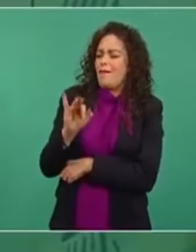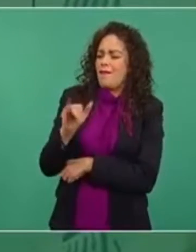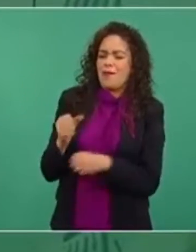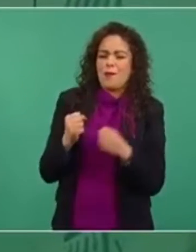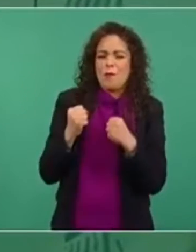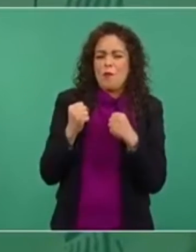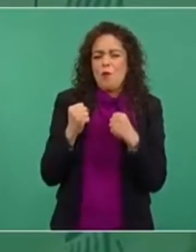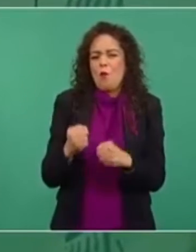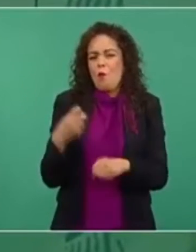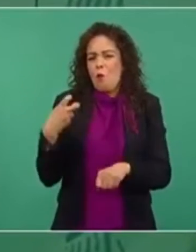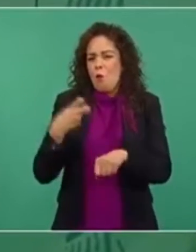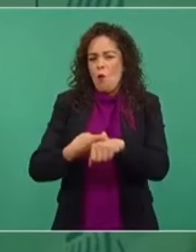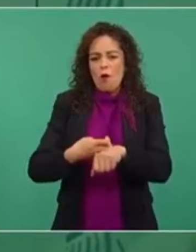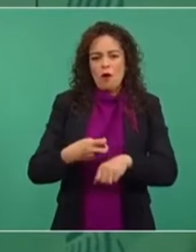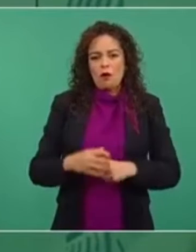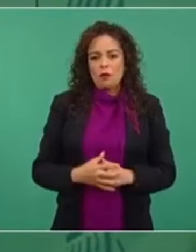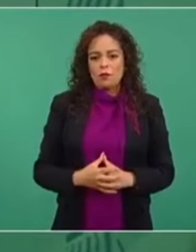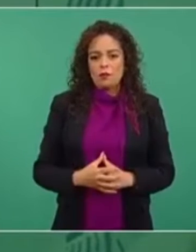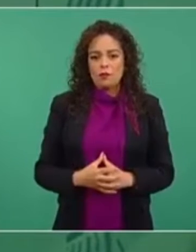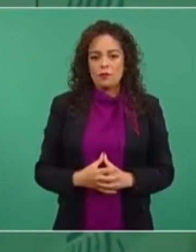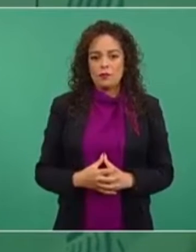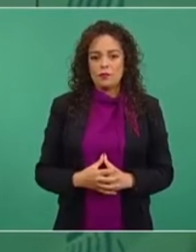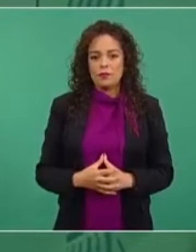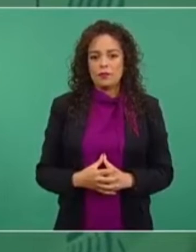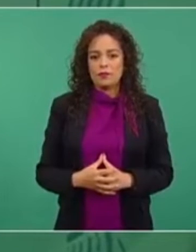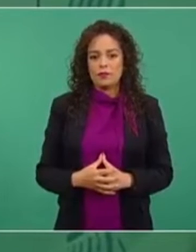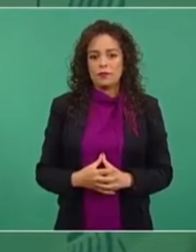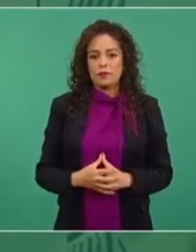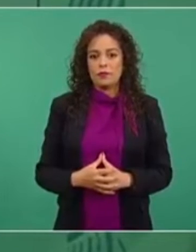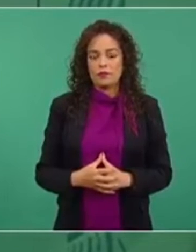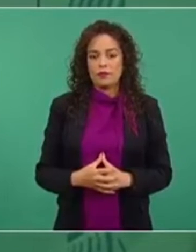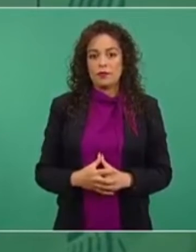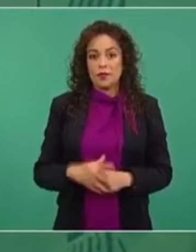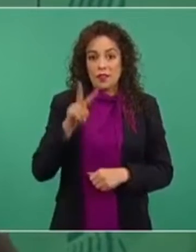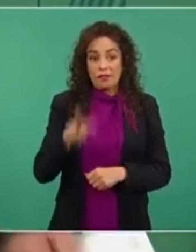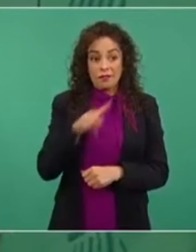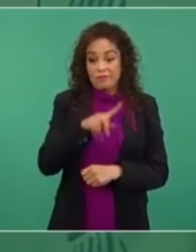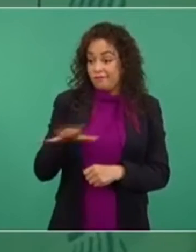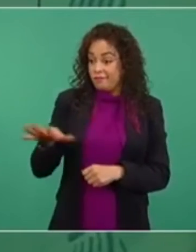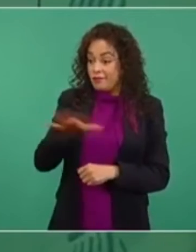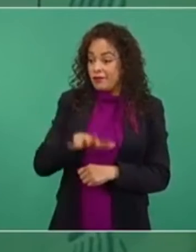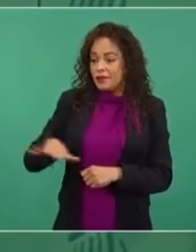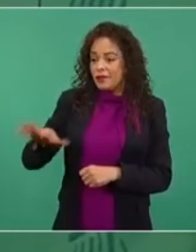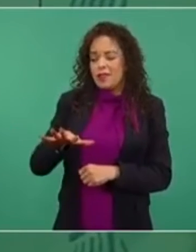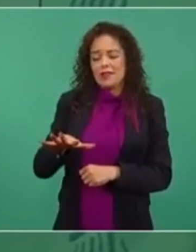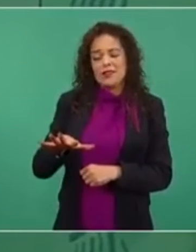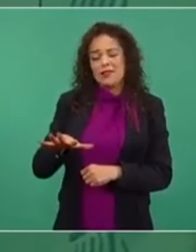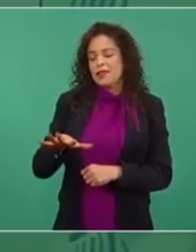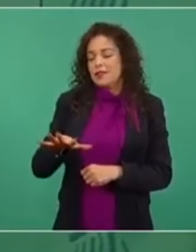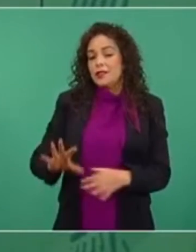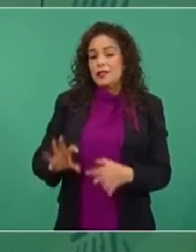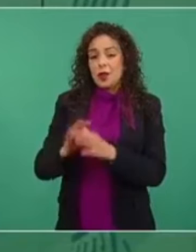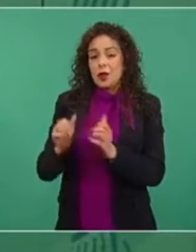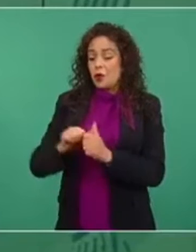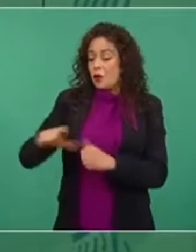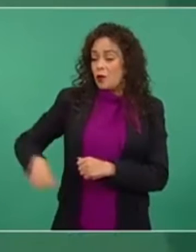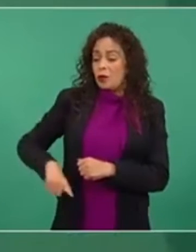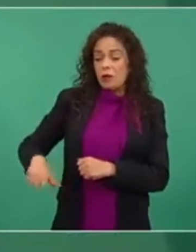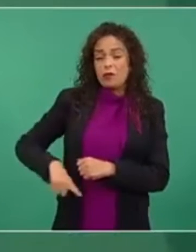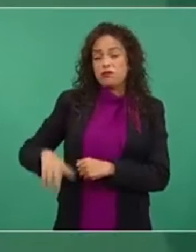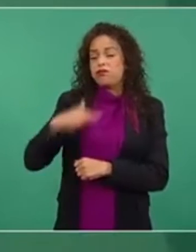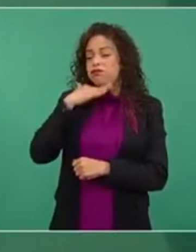Entonces, estaba muy echado a perder el gobierno. Entonces, no dudo